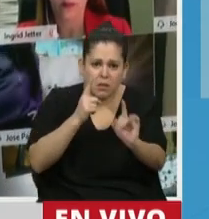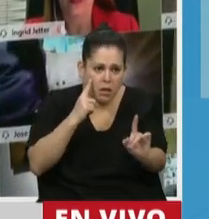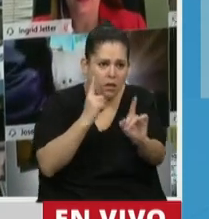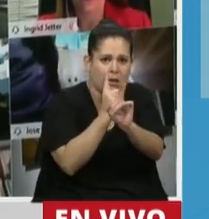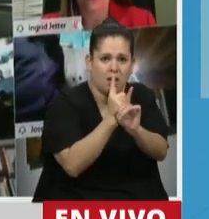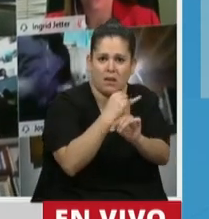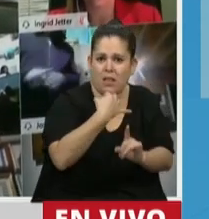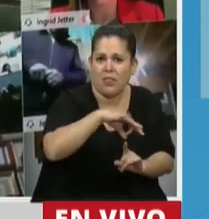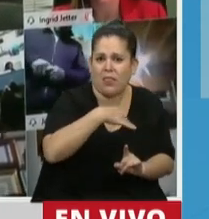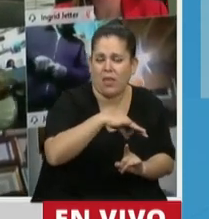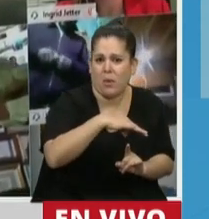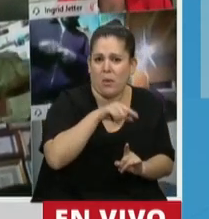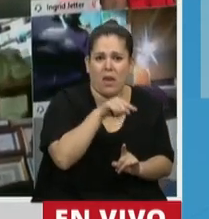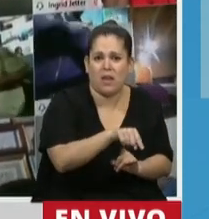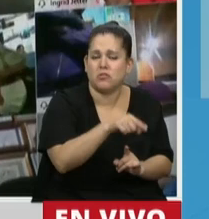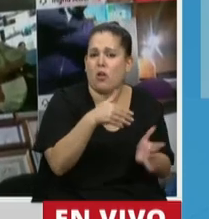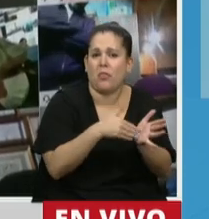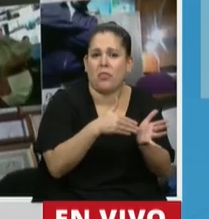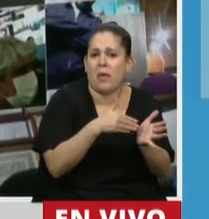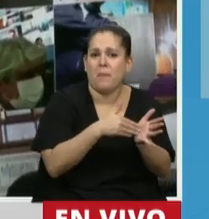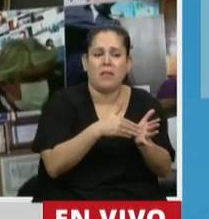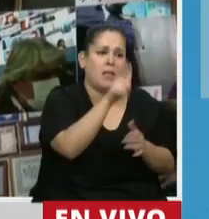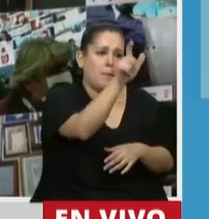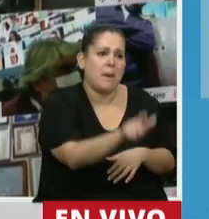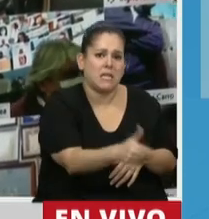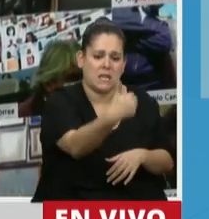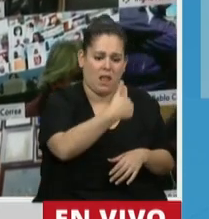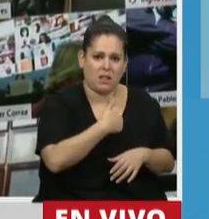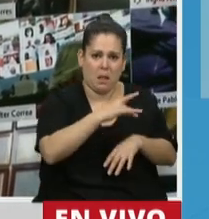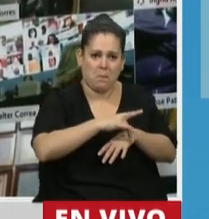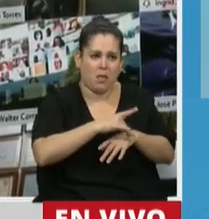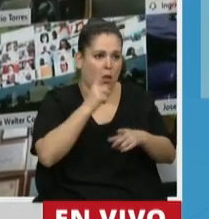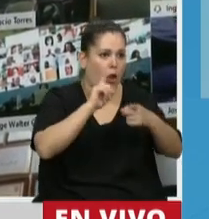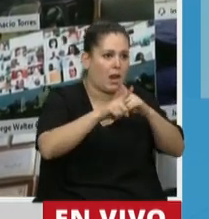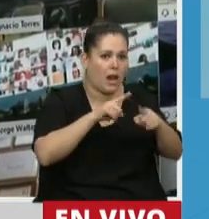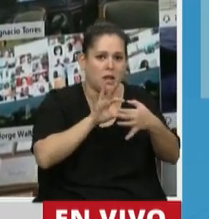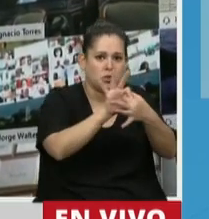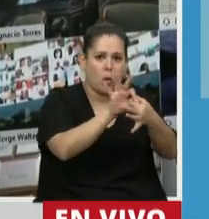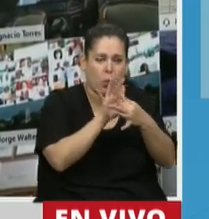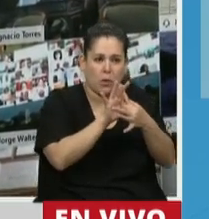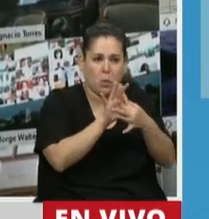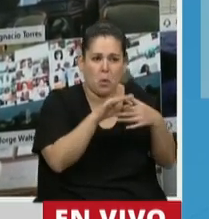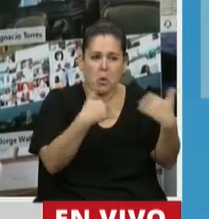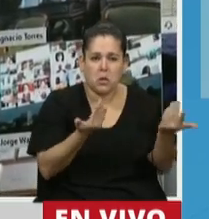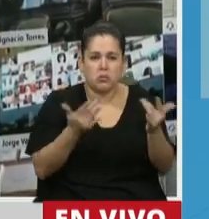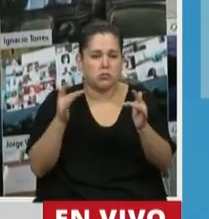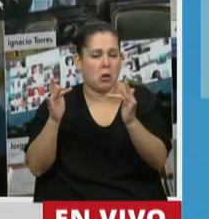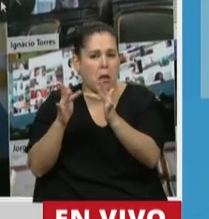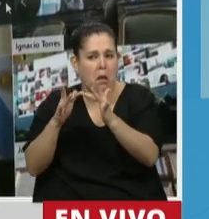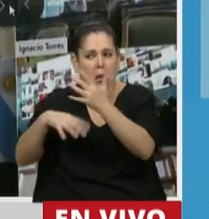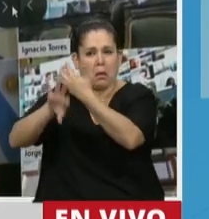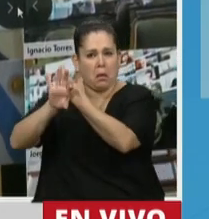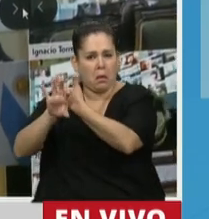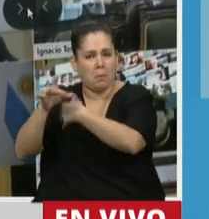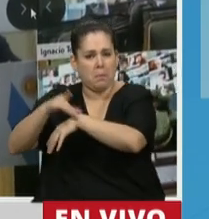son determinantes en la relación profesional-paciente. Por lo cual, la telemedicina debería seguir